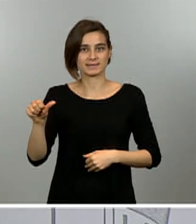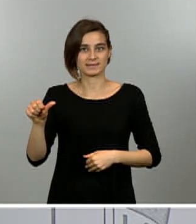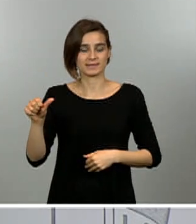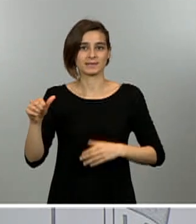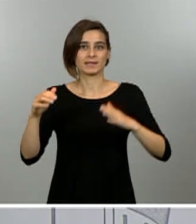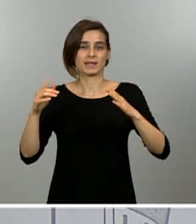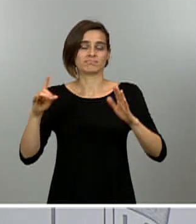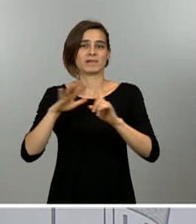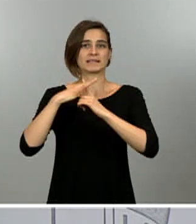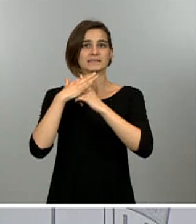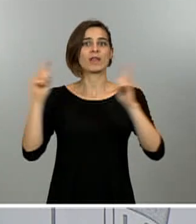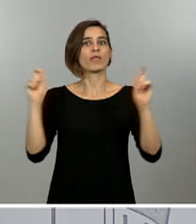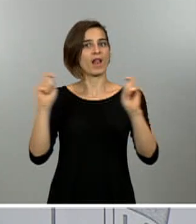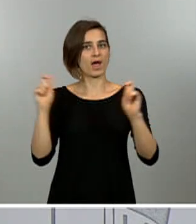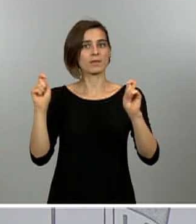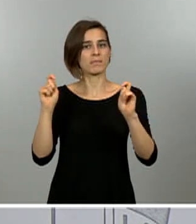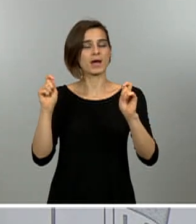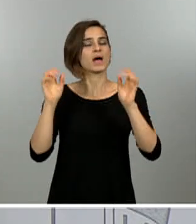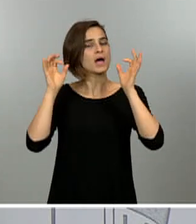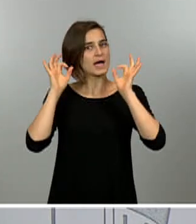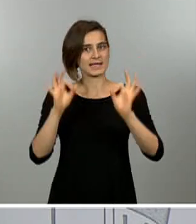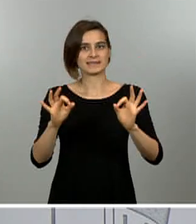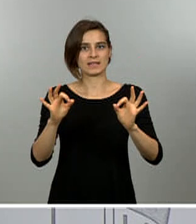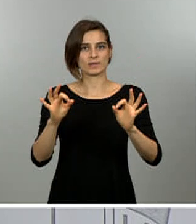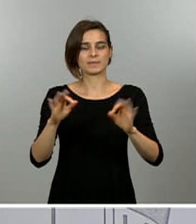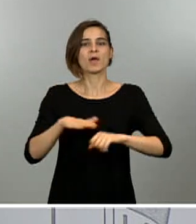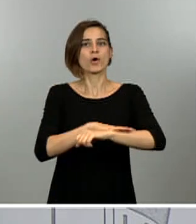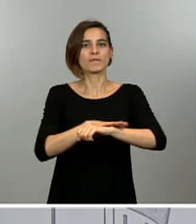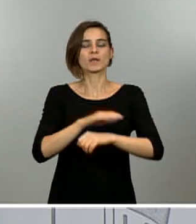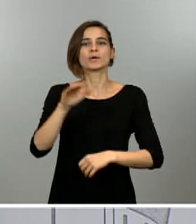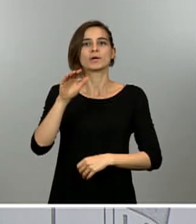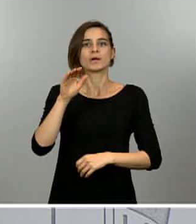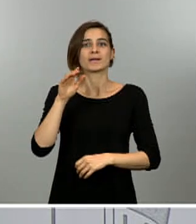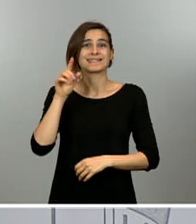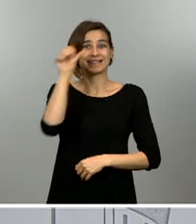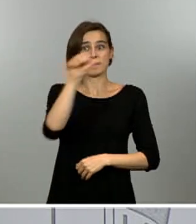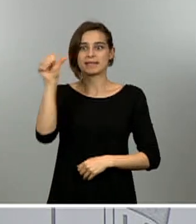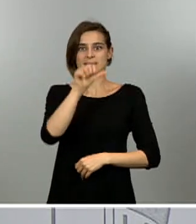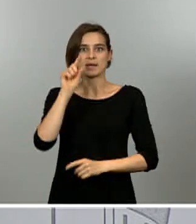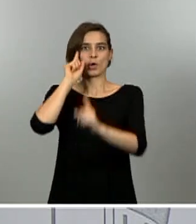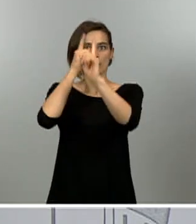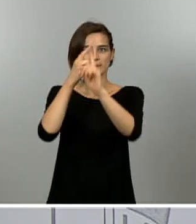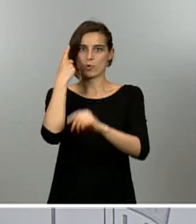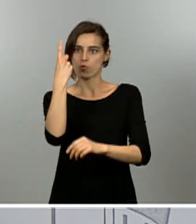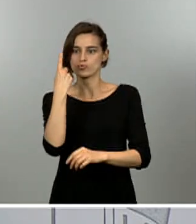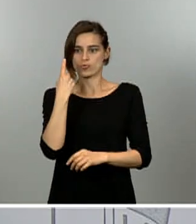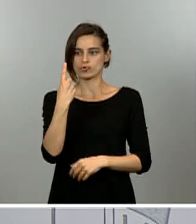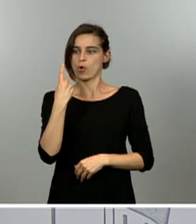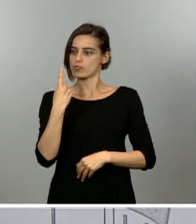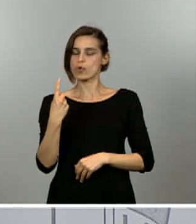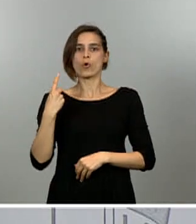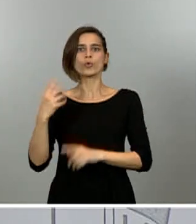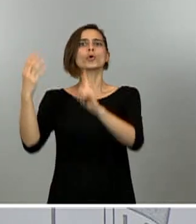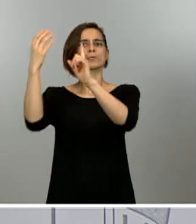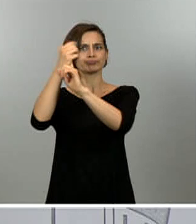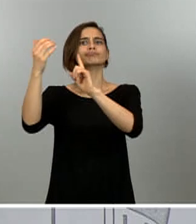alarma. El Gobierno cada semana se ha propuesto un objetivo semanal y cada semana este objetivo se ha ido cumpliendo. Cada vez que nos hemos